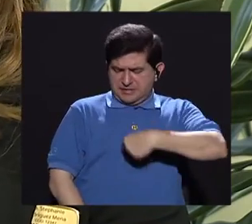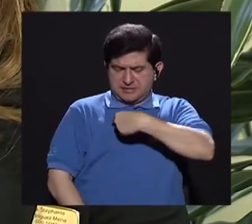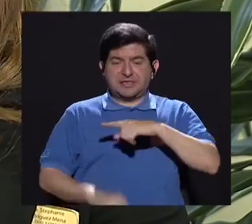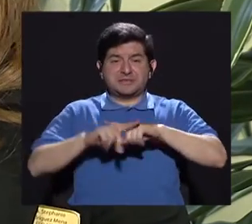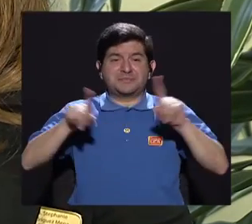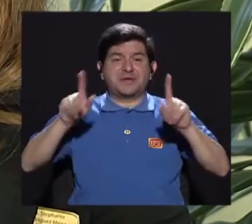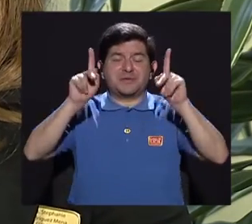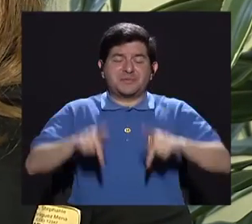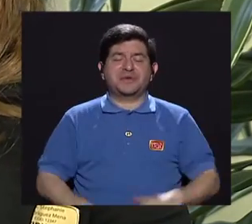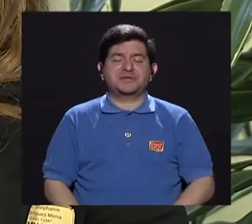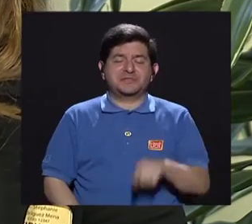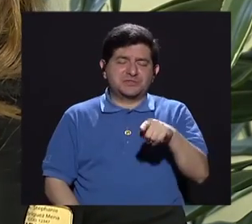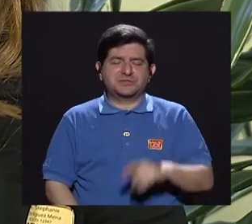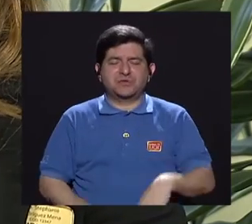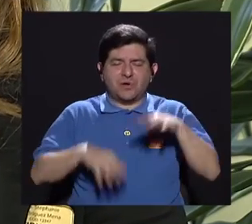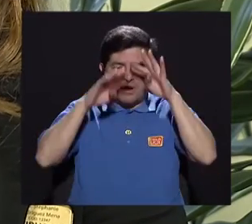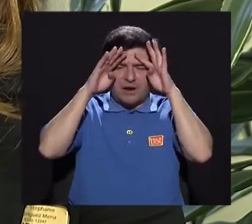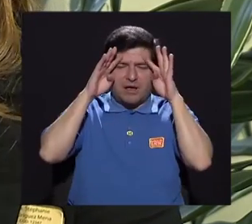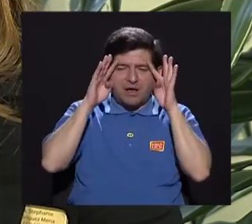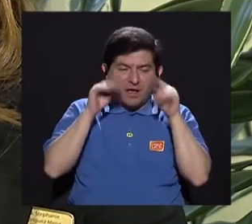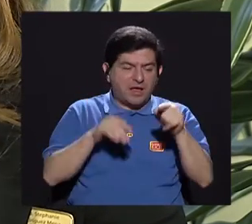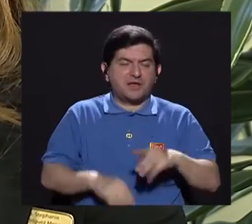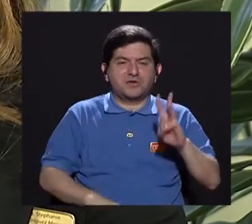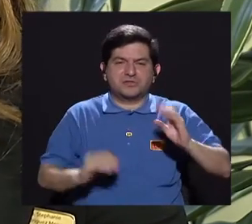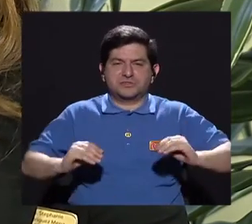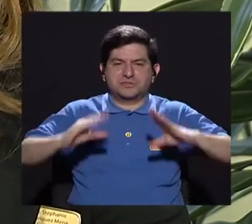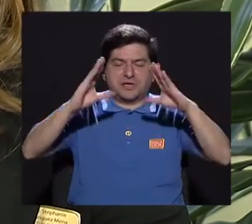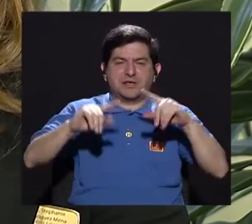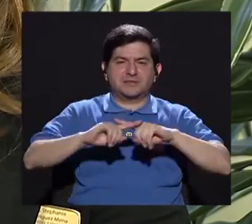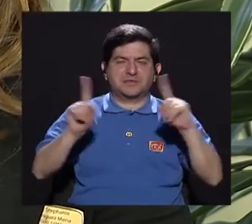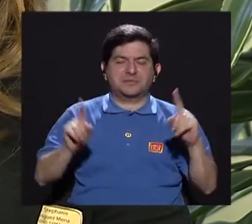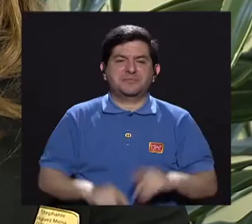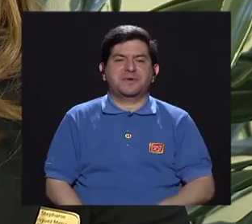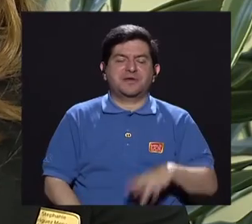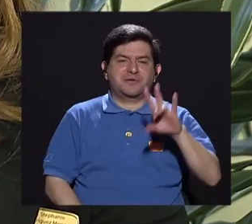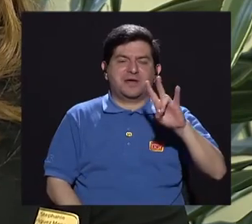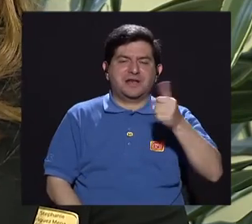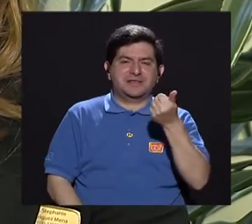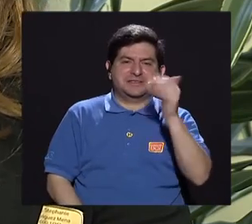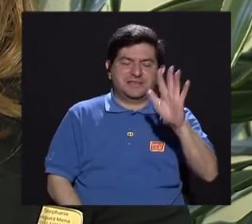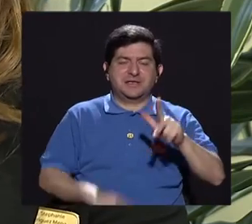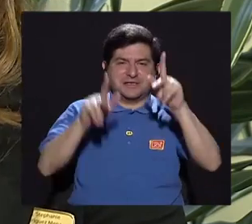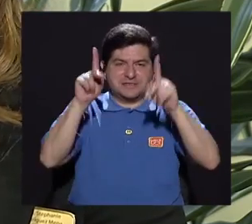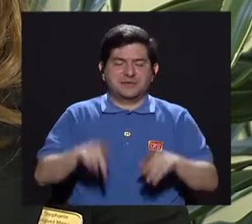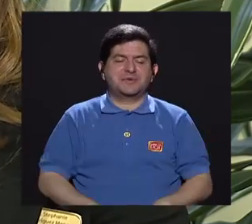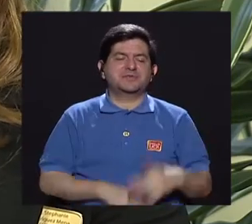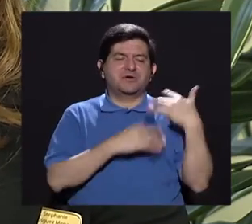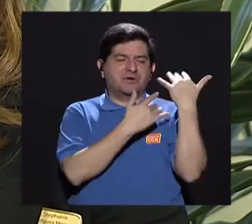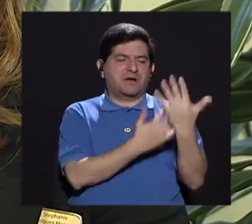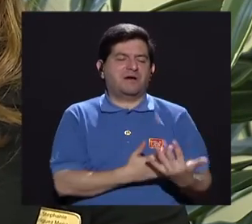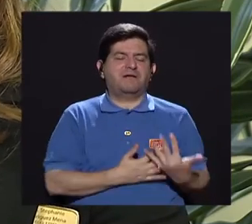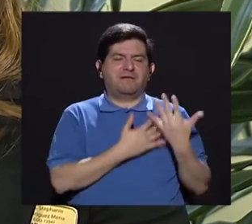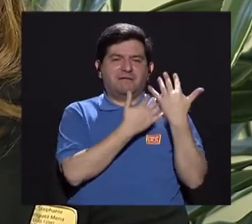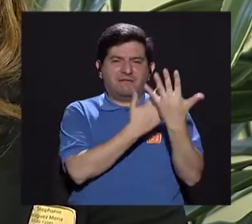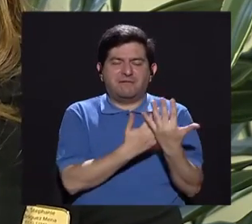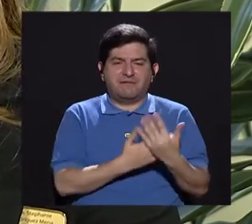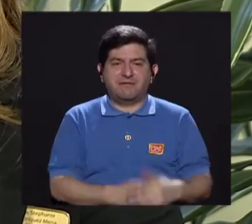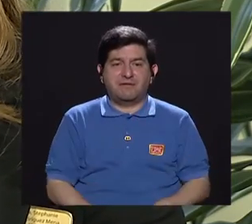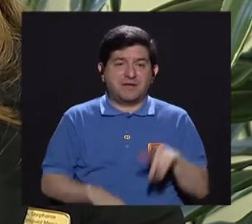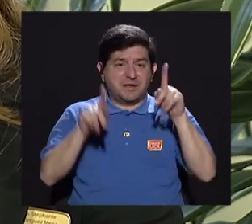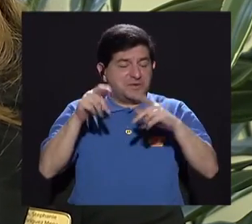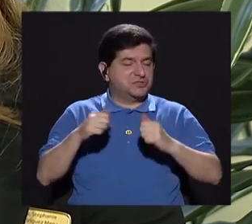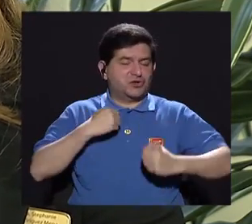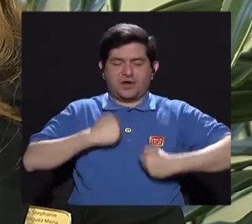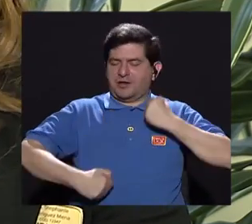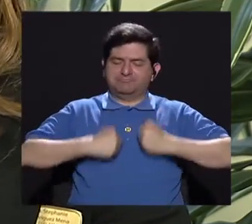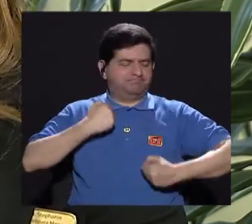porque ellos sacaron la cita a las 6 de la mañana y se las dieron para las 7 y 15, entonces el paciente se queda esperando y tal vez no